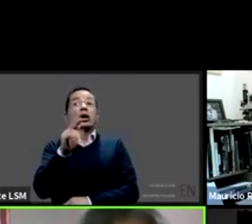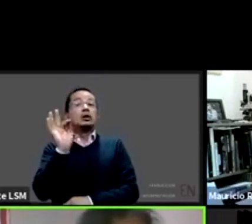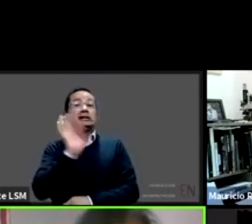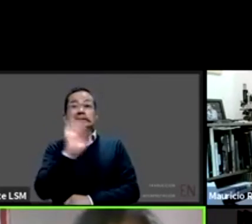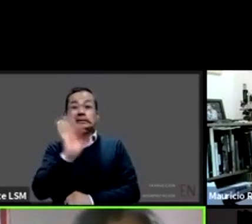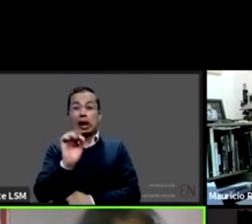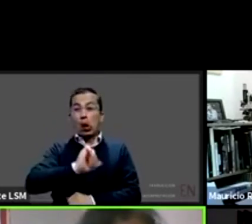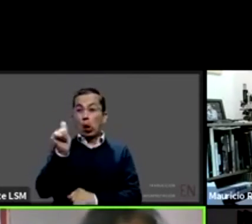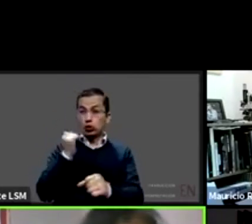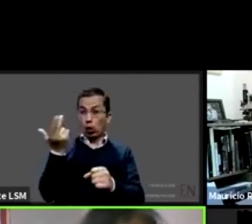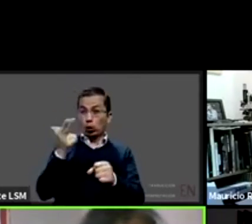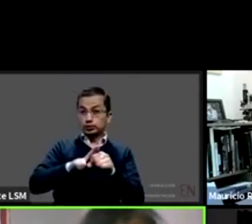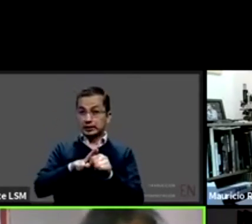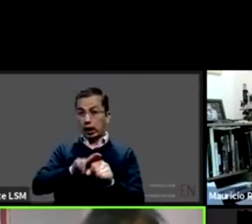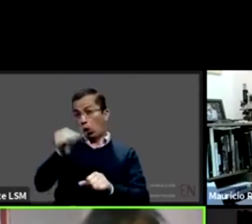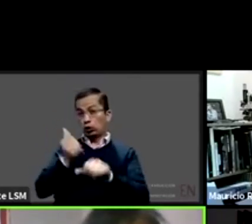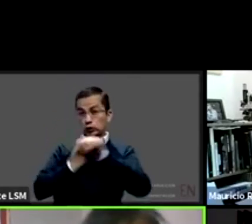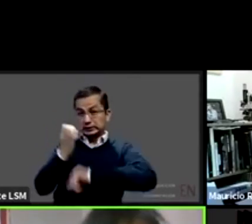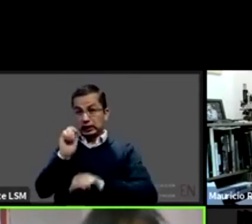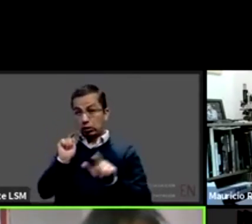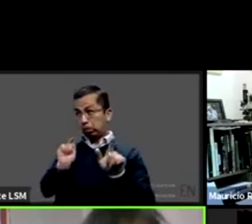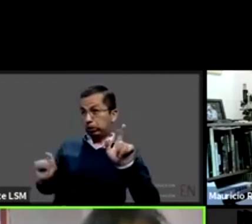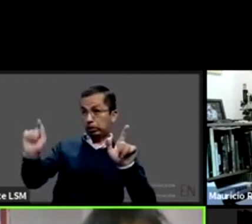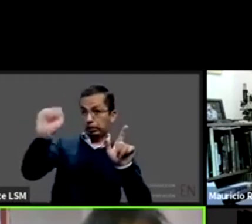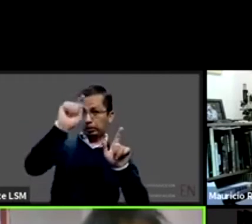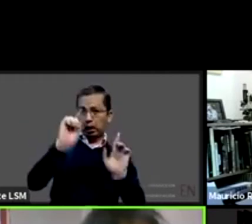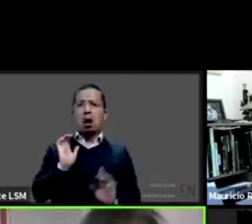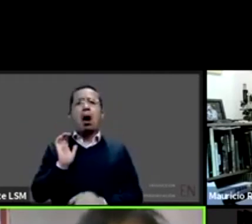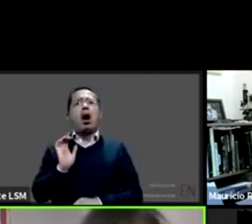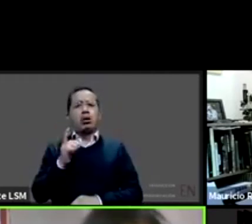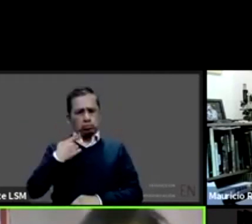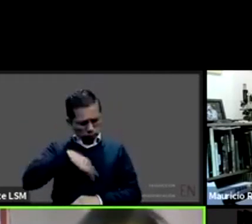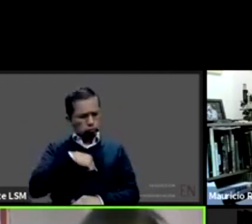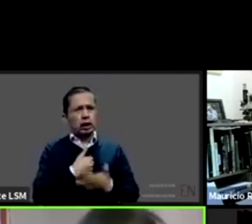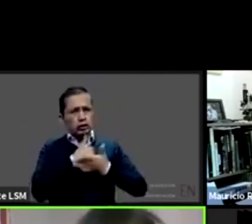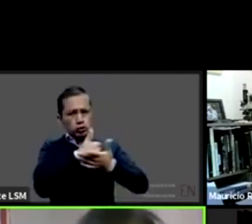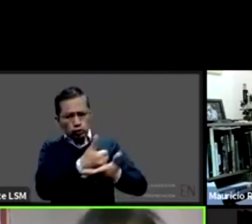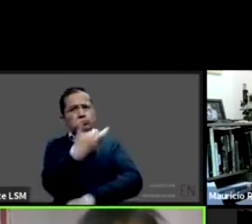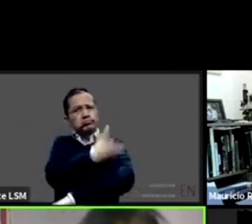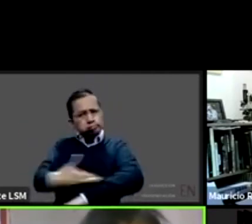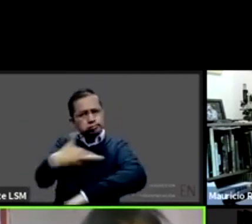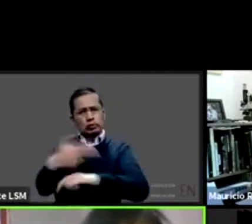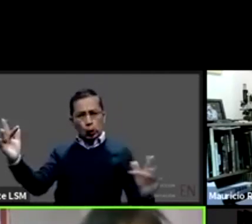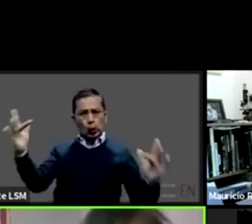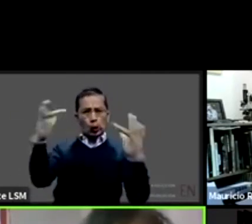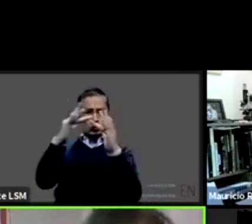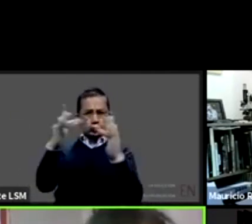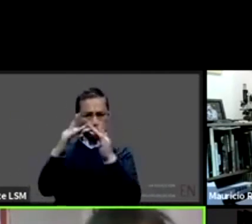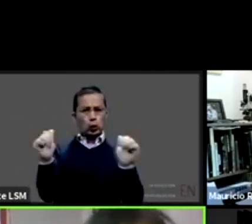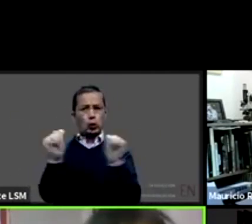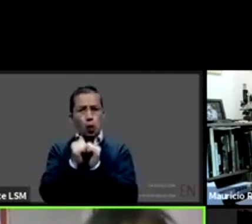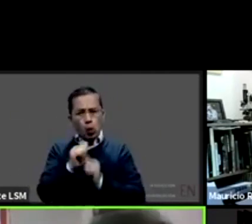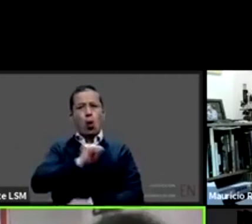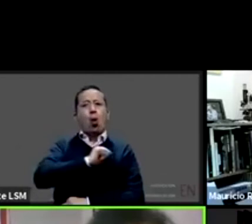servicios para poder atender la parte de la jurisdicción federal a través igual de de otras instancias entonces